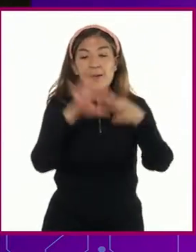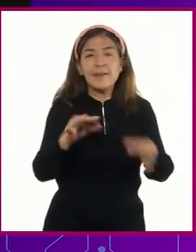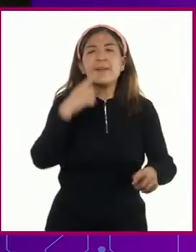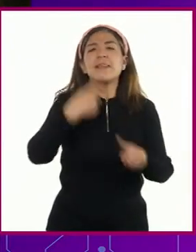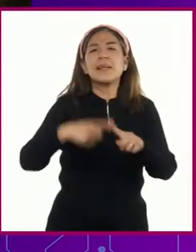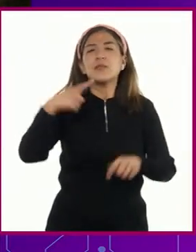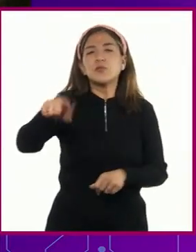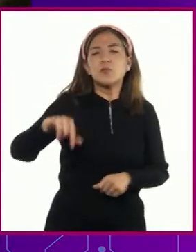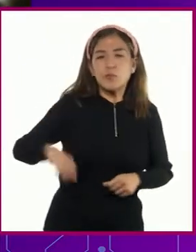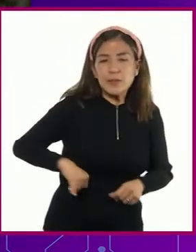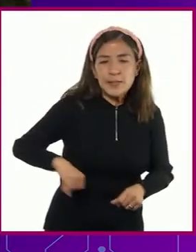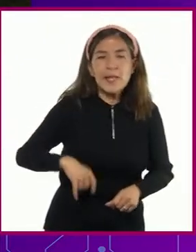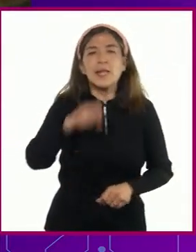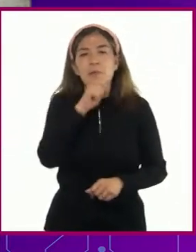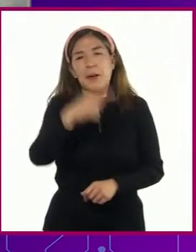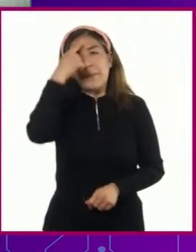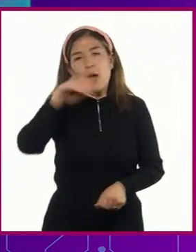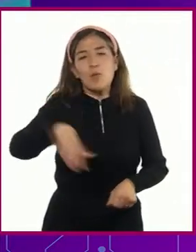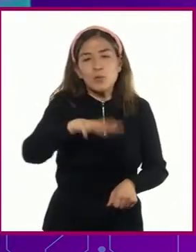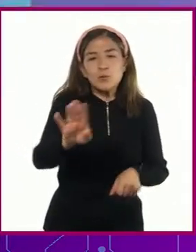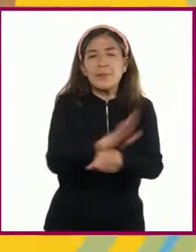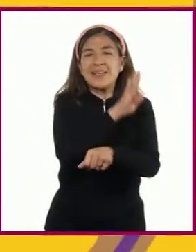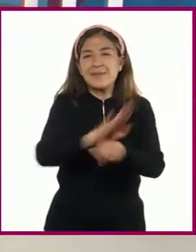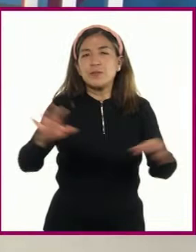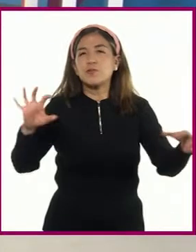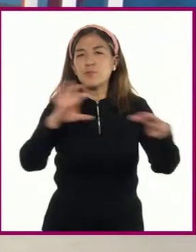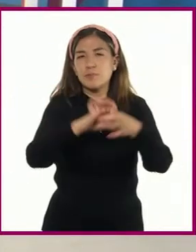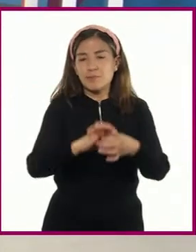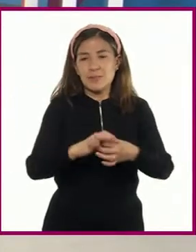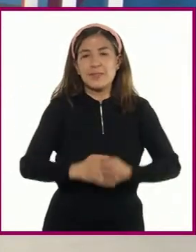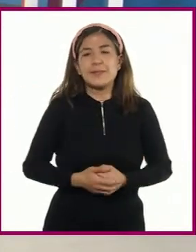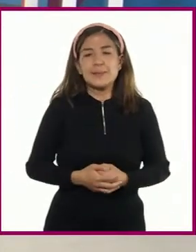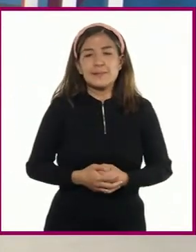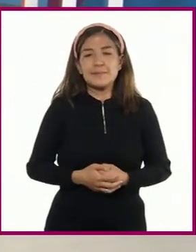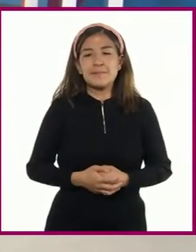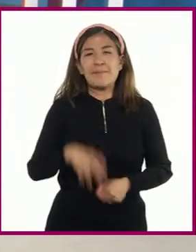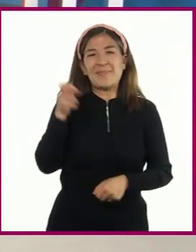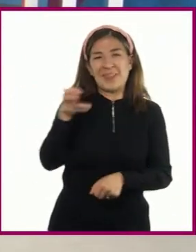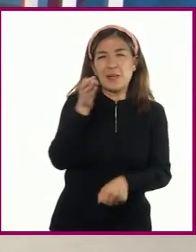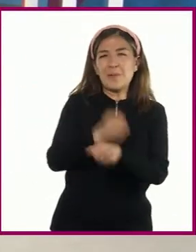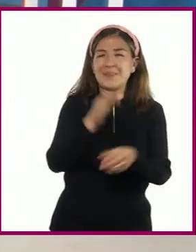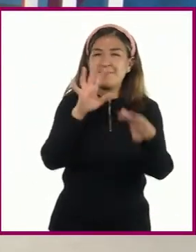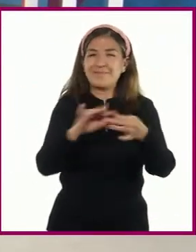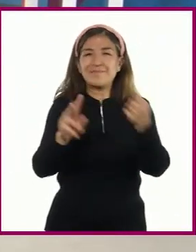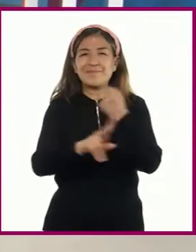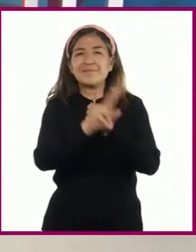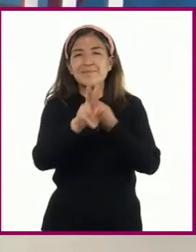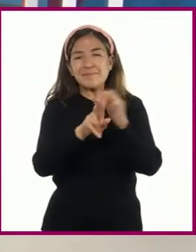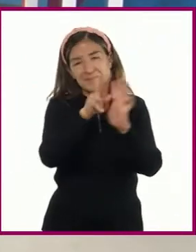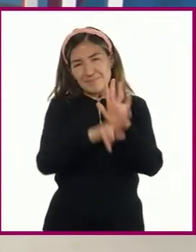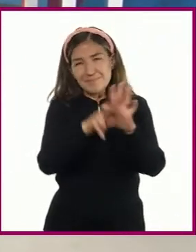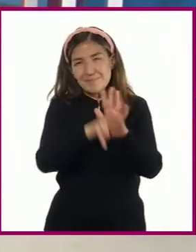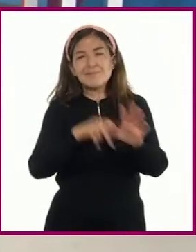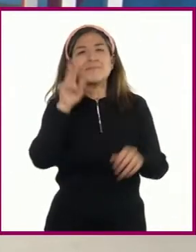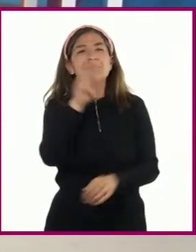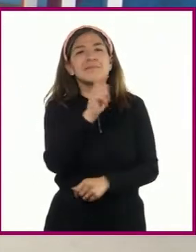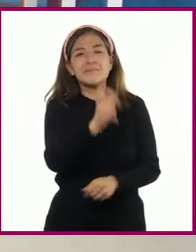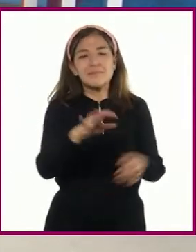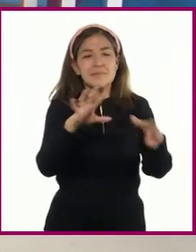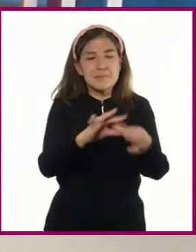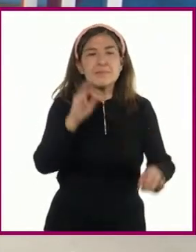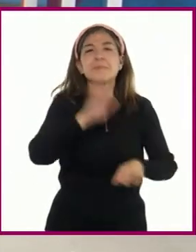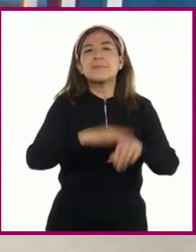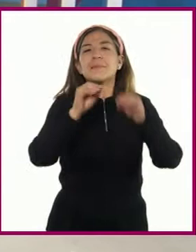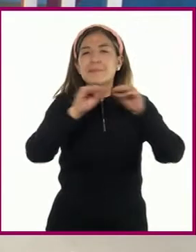sus intereses buscando el beneficio mutuo. Con este video podemos tener mayor claridad sobre el